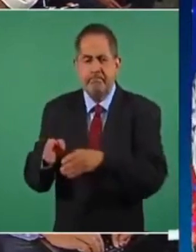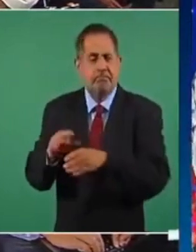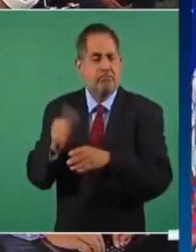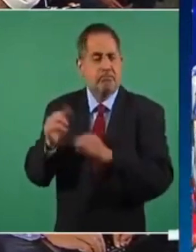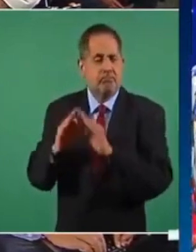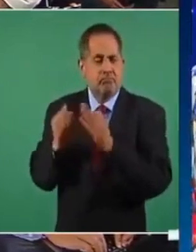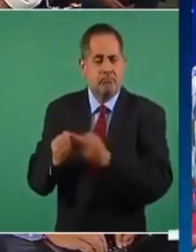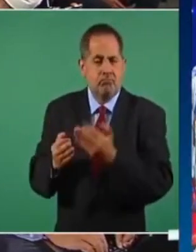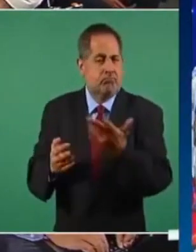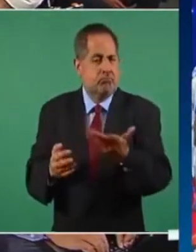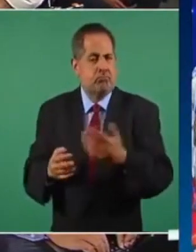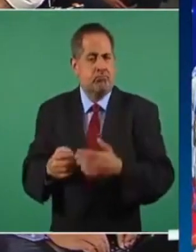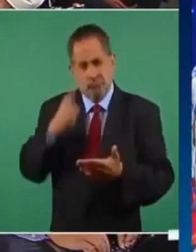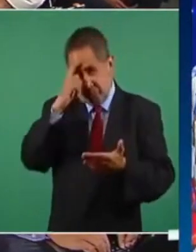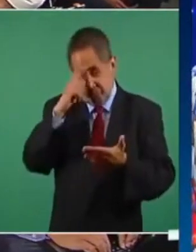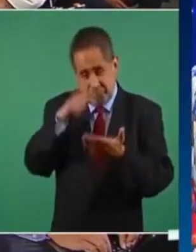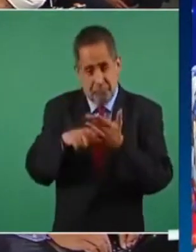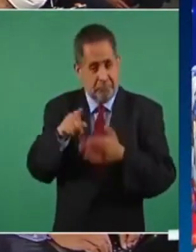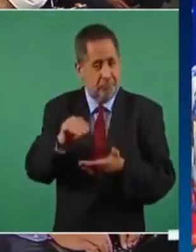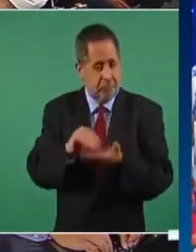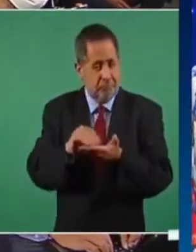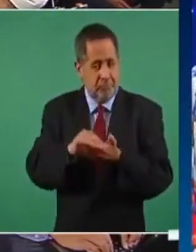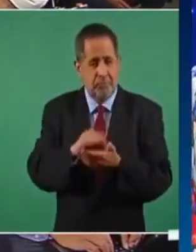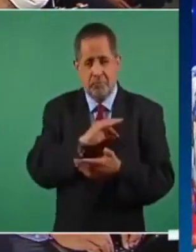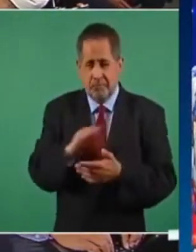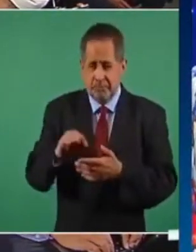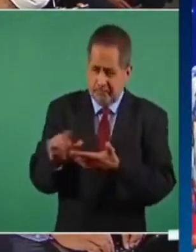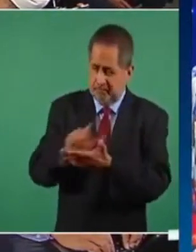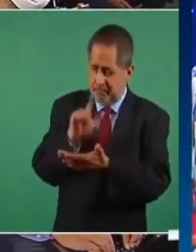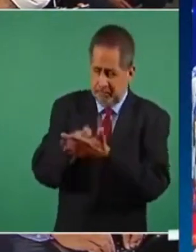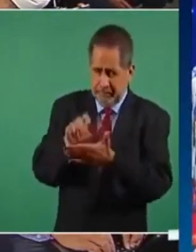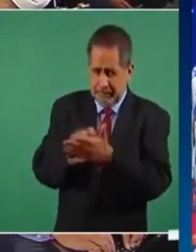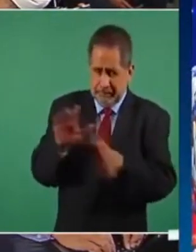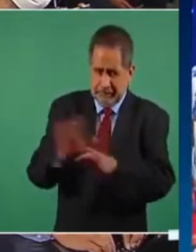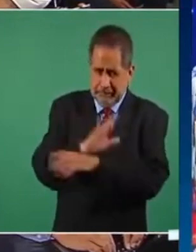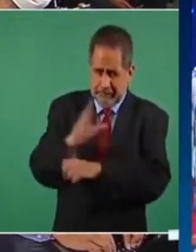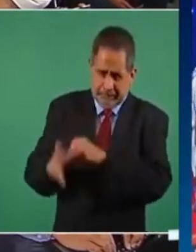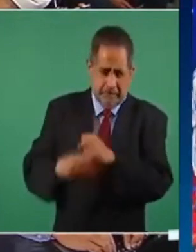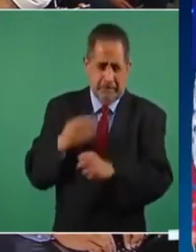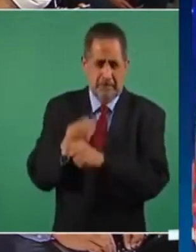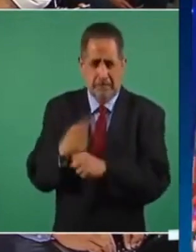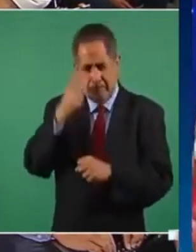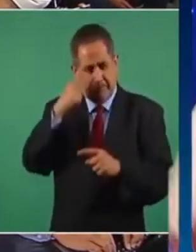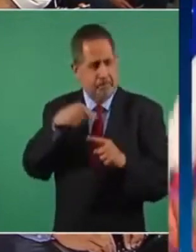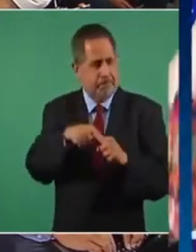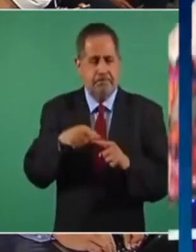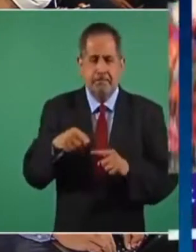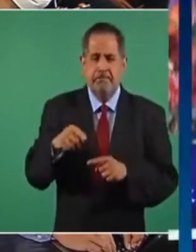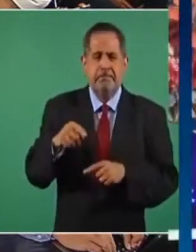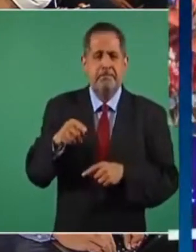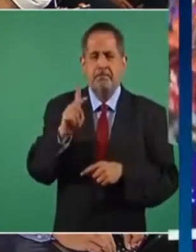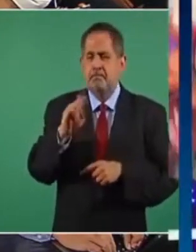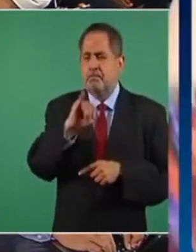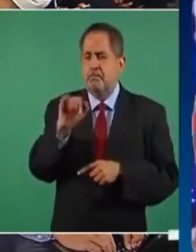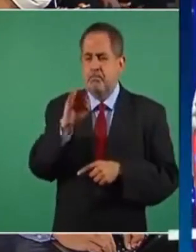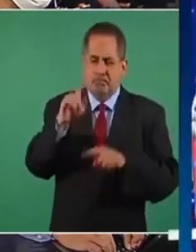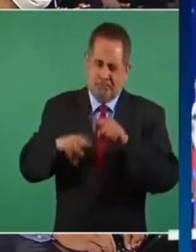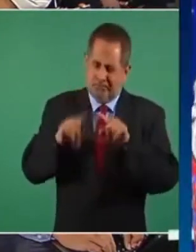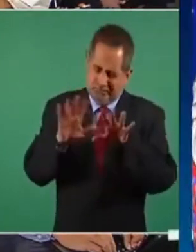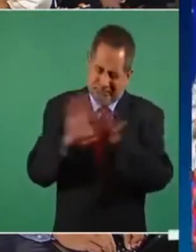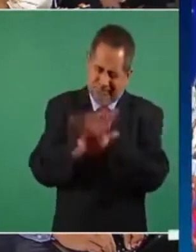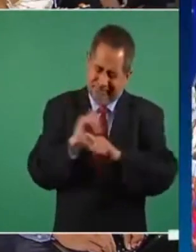usted cree que sigue siendo viable esta reforma de fondo de la Suprema Corte bueno el sistema judicial en nuestro país